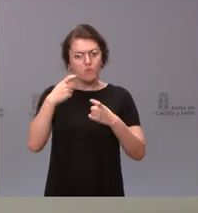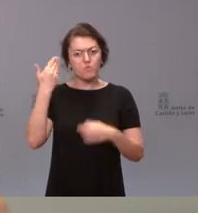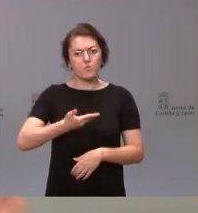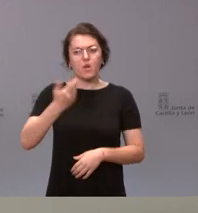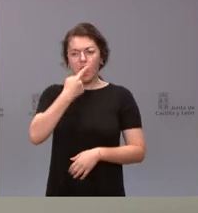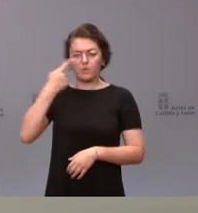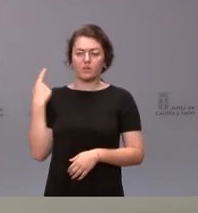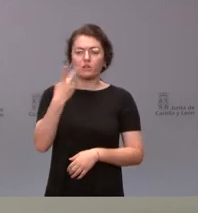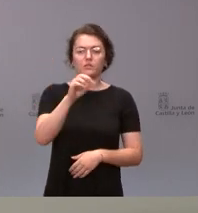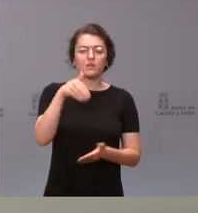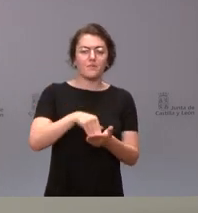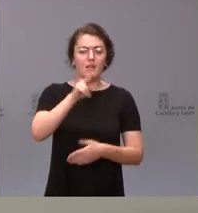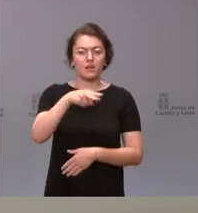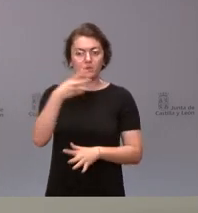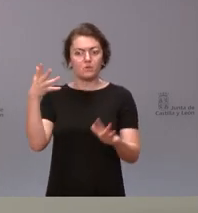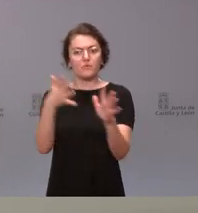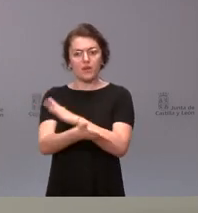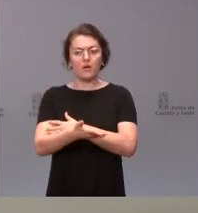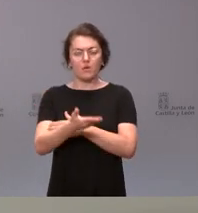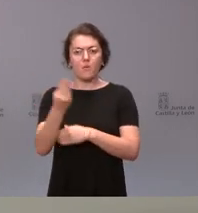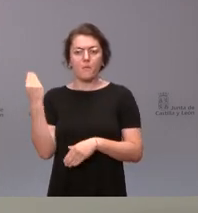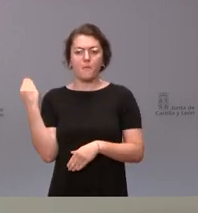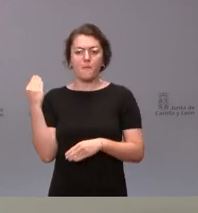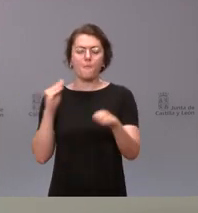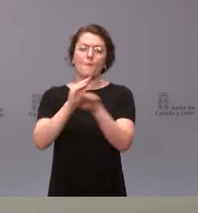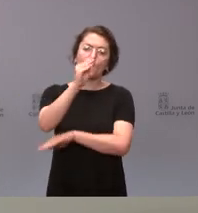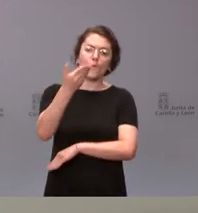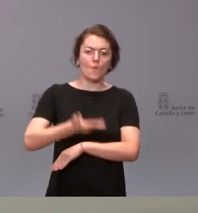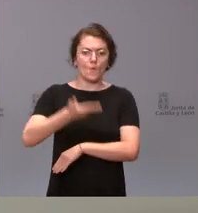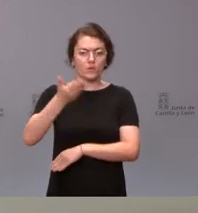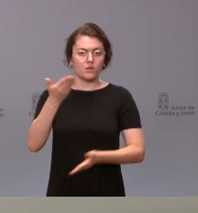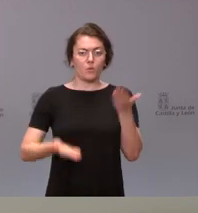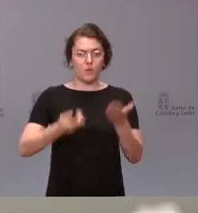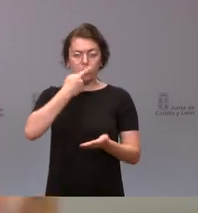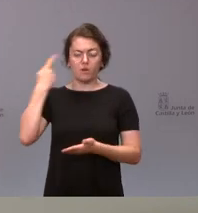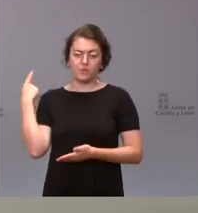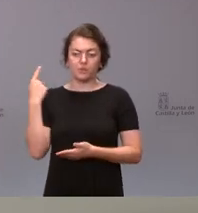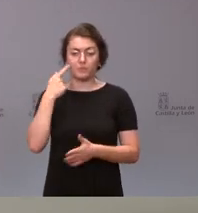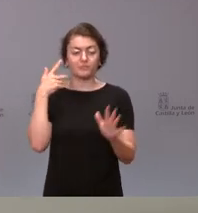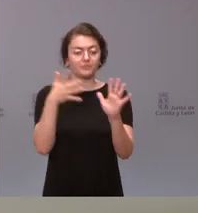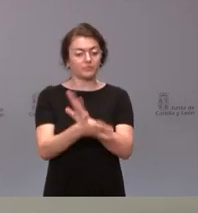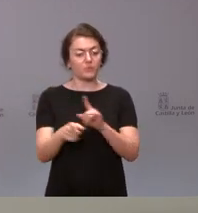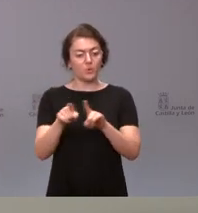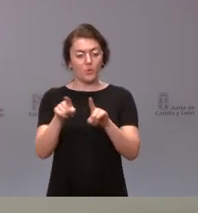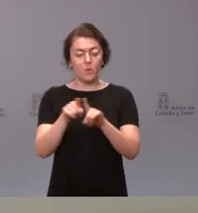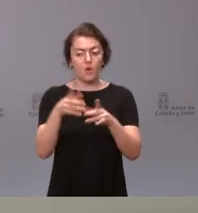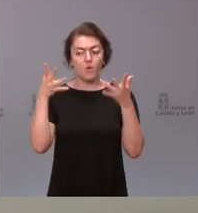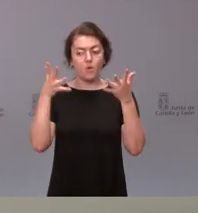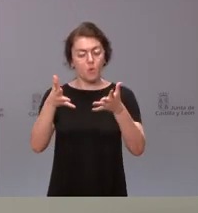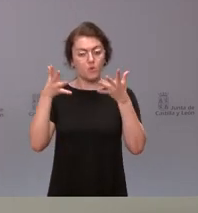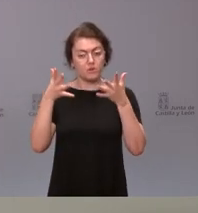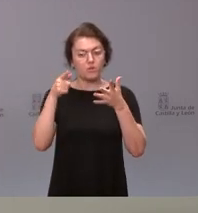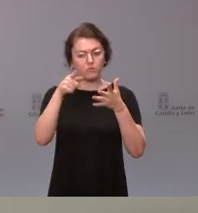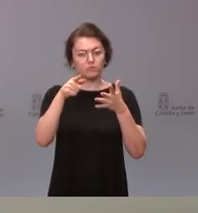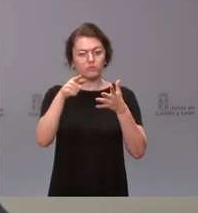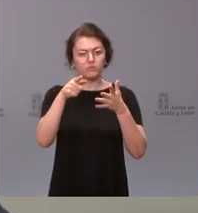70.000 euros, lo que refleja también la aportación incrementada respecto del ejercicio anterior. En definitiva, un consejo donde hay cantidades